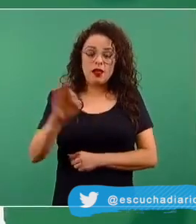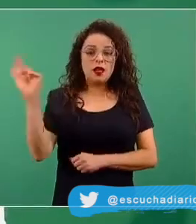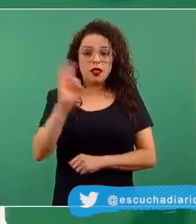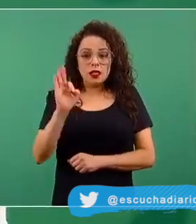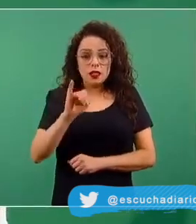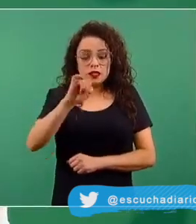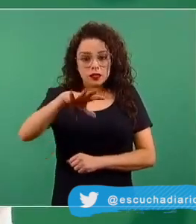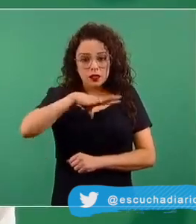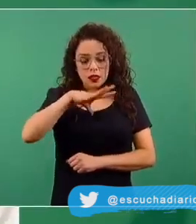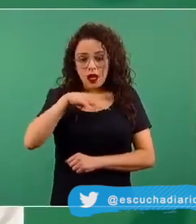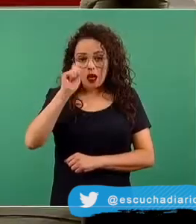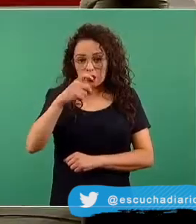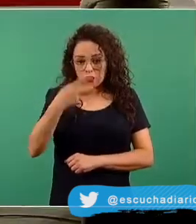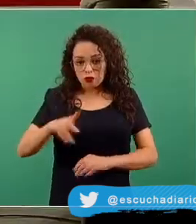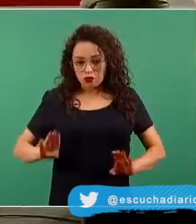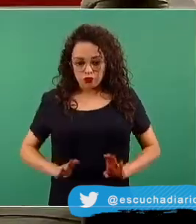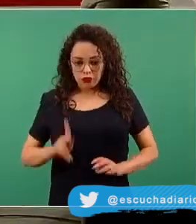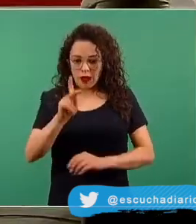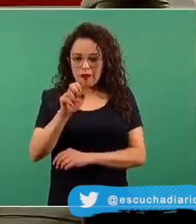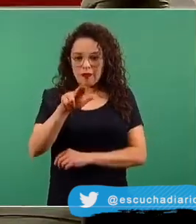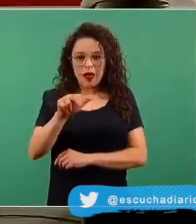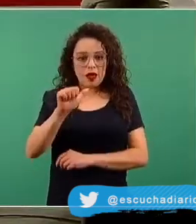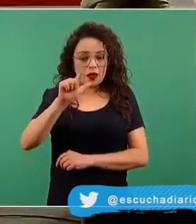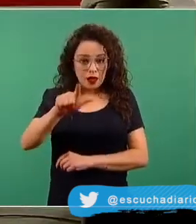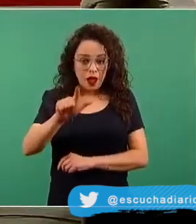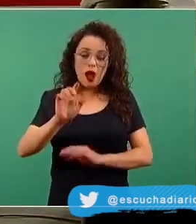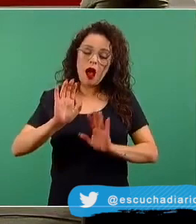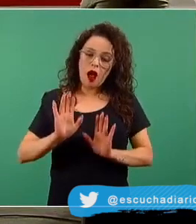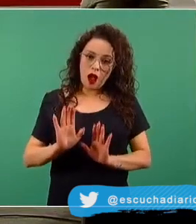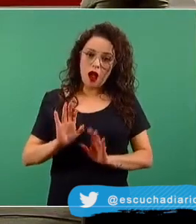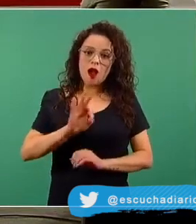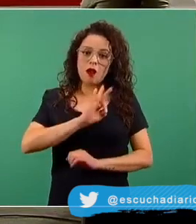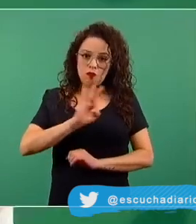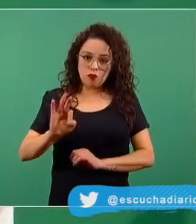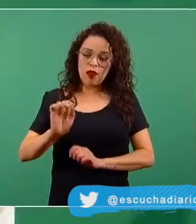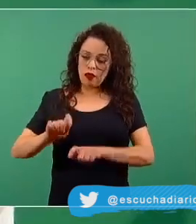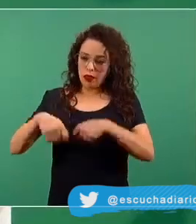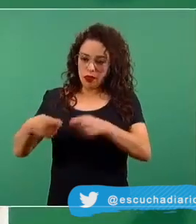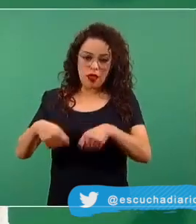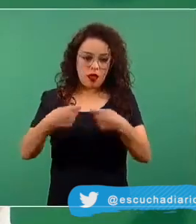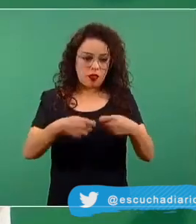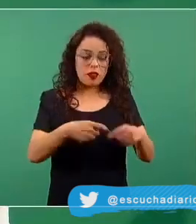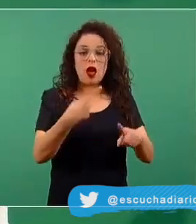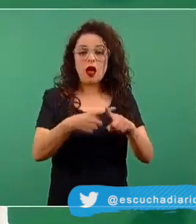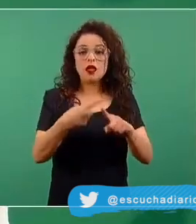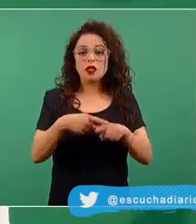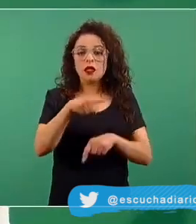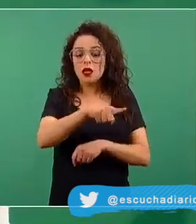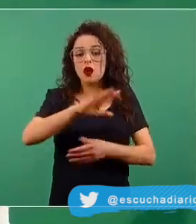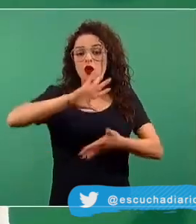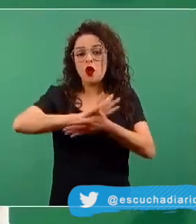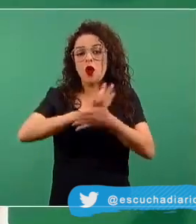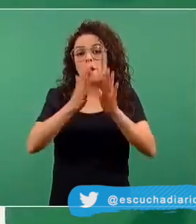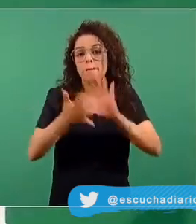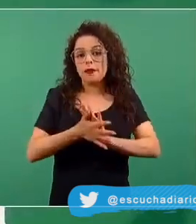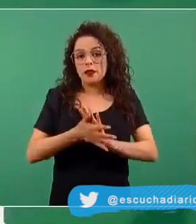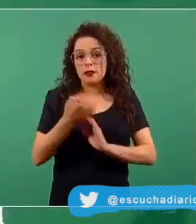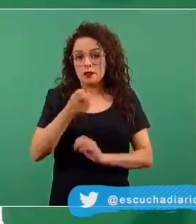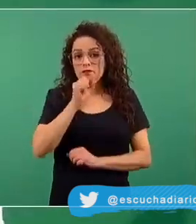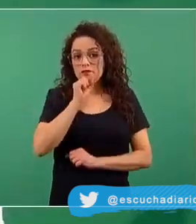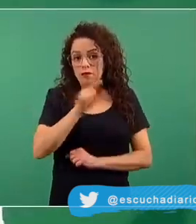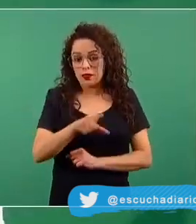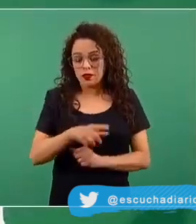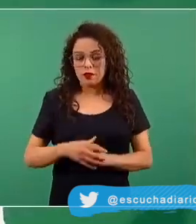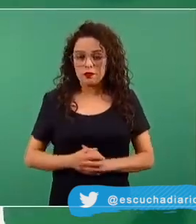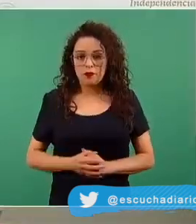carácter incluso penal y extenderse también a aquellas personas que pudieran haber sido partícipes de un elemento así, incluso